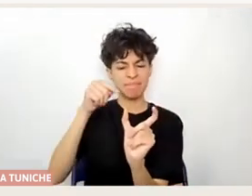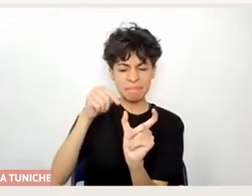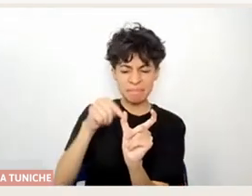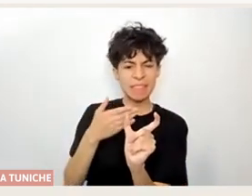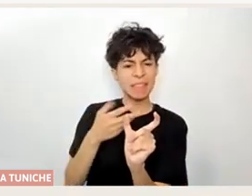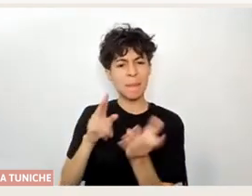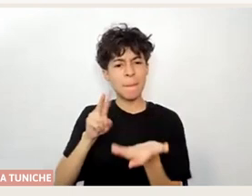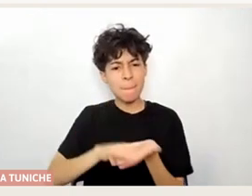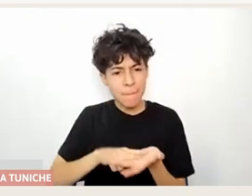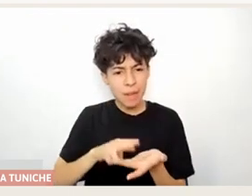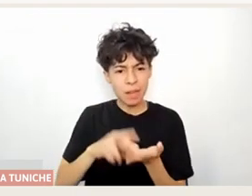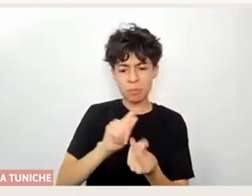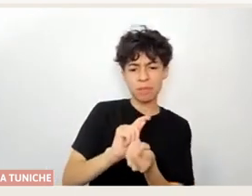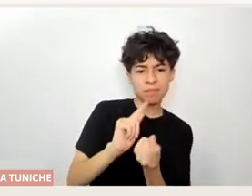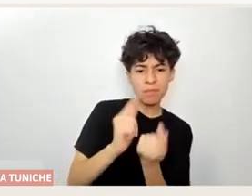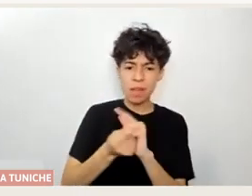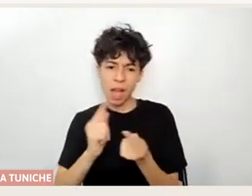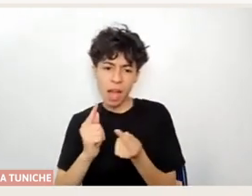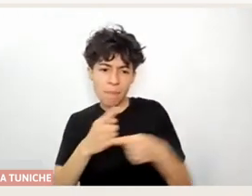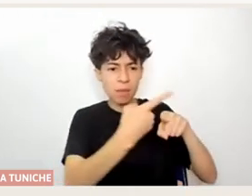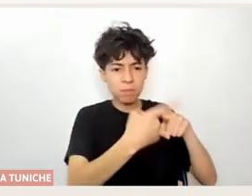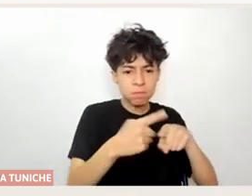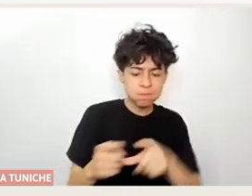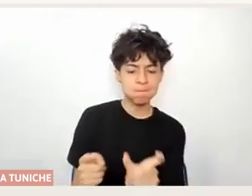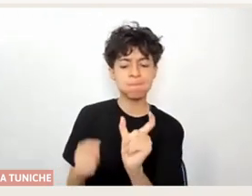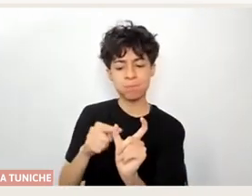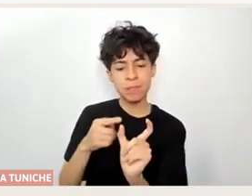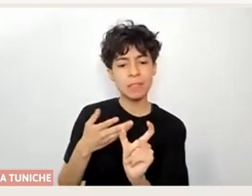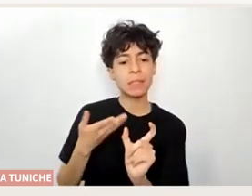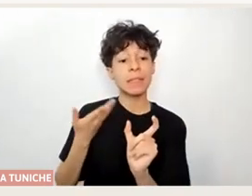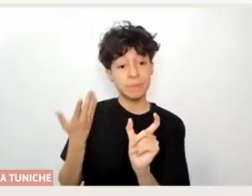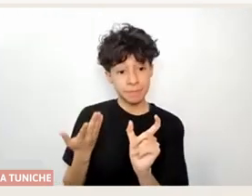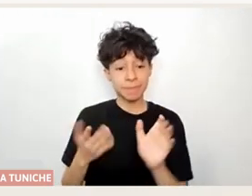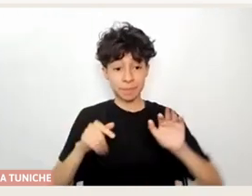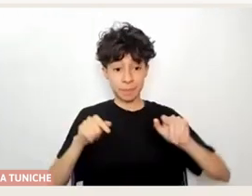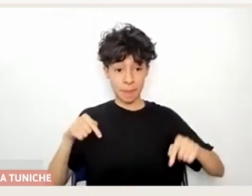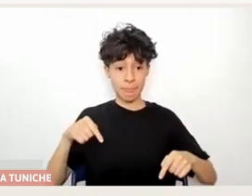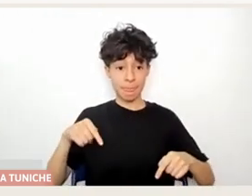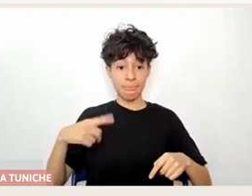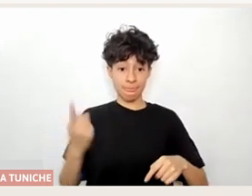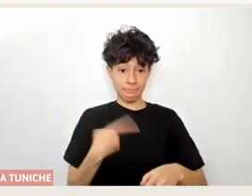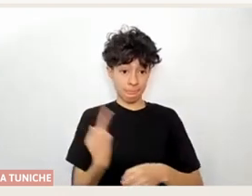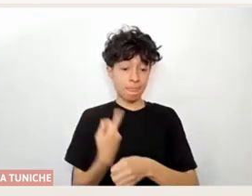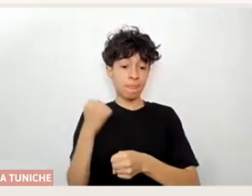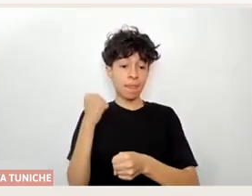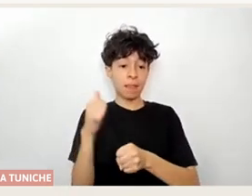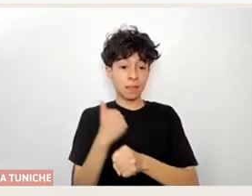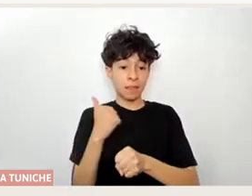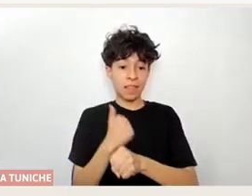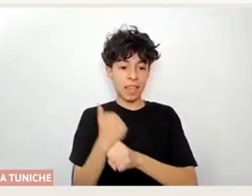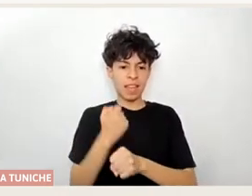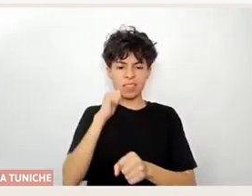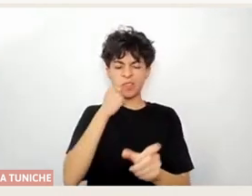ser la inclusión, cómo nos sitúa, ¿no? Y este, este taller nos ha dado la posibilidad de tener una mirada más